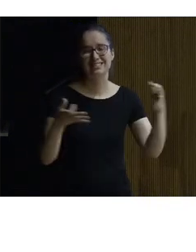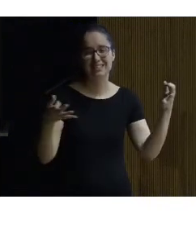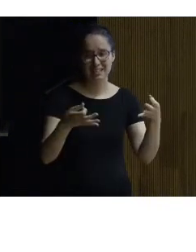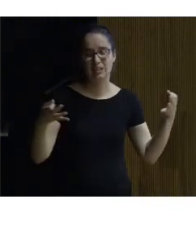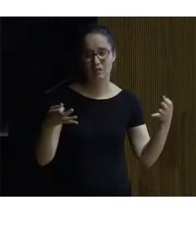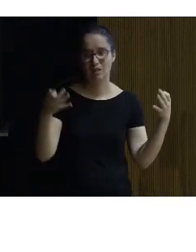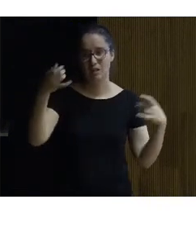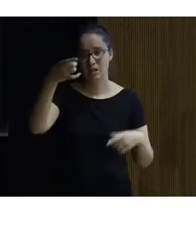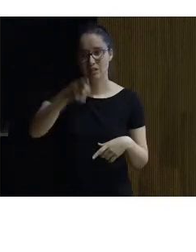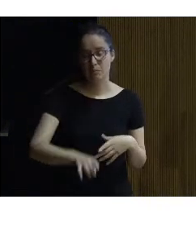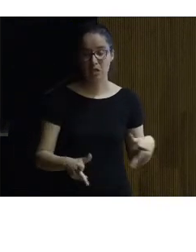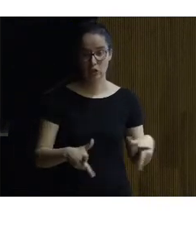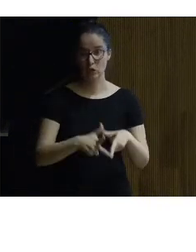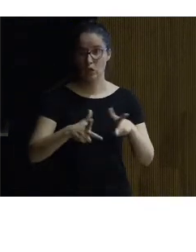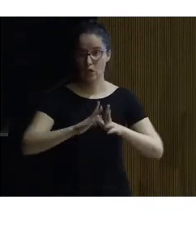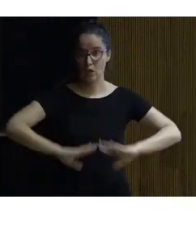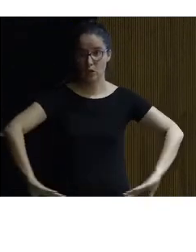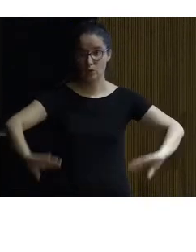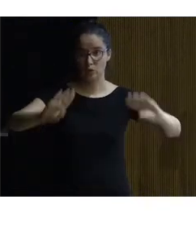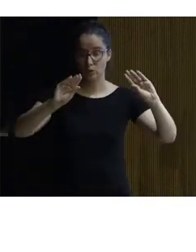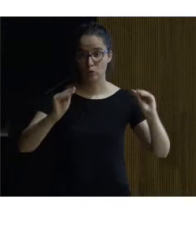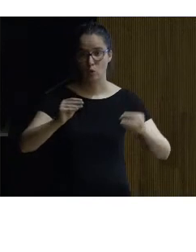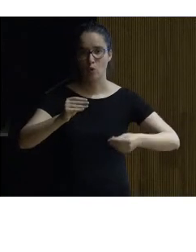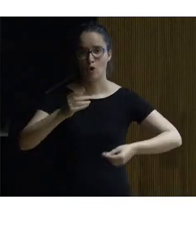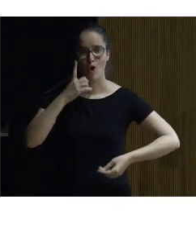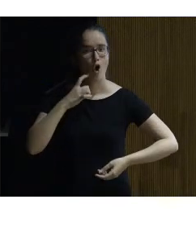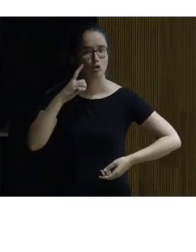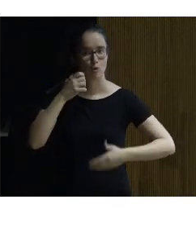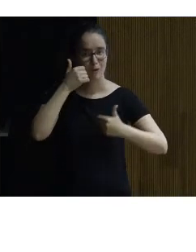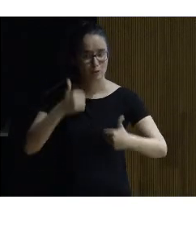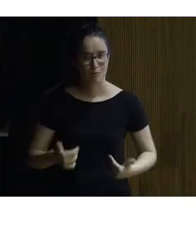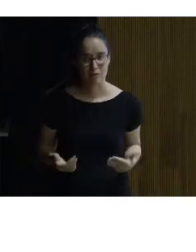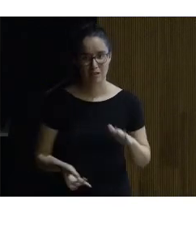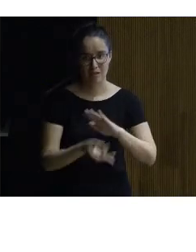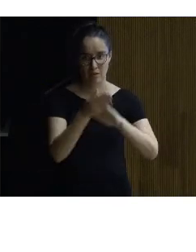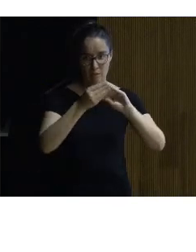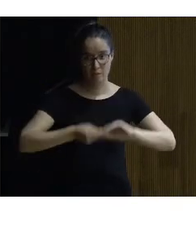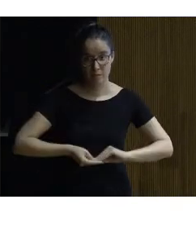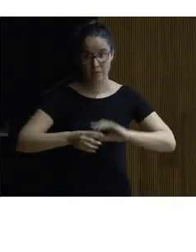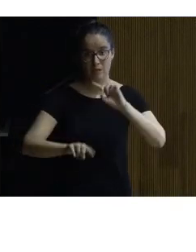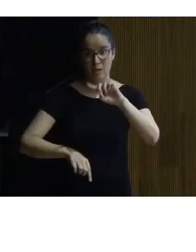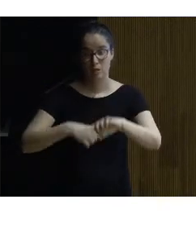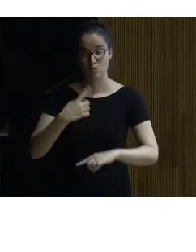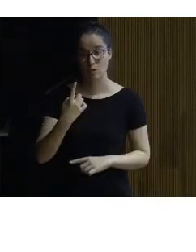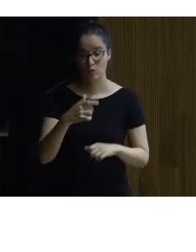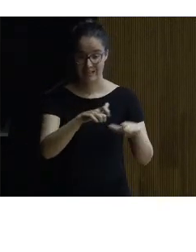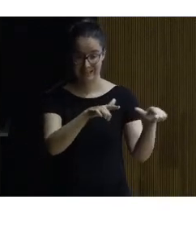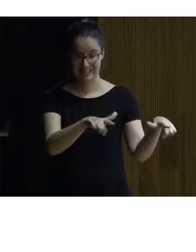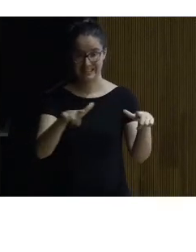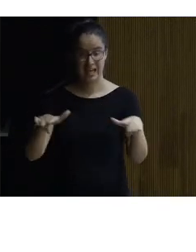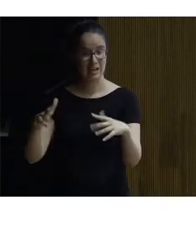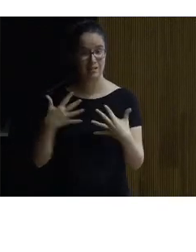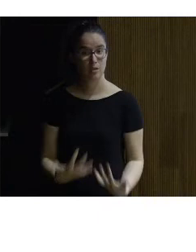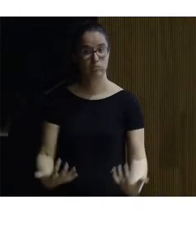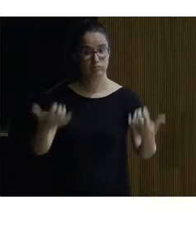también de la sociedad de los grupos humanos que lo hicieron posible y luego unas salas de actos de